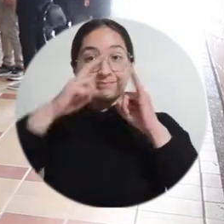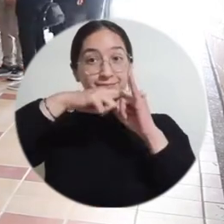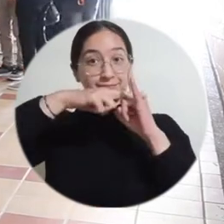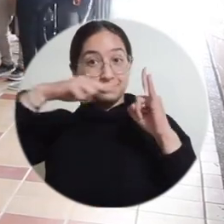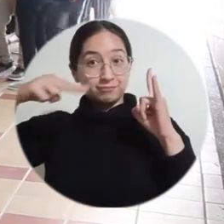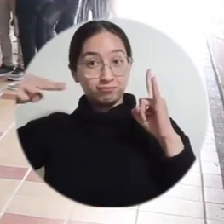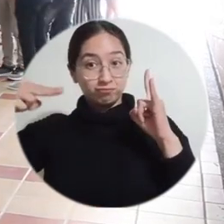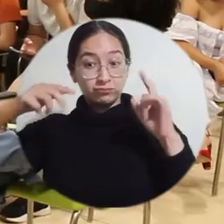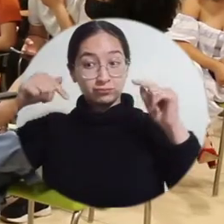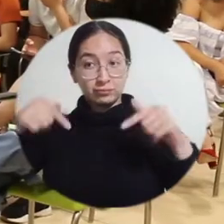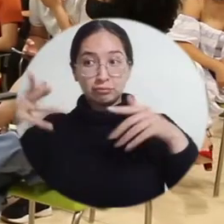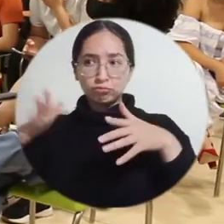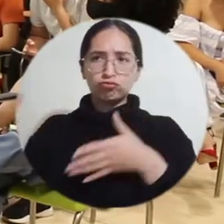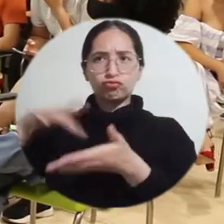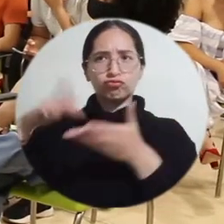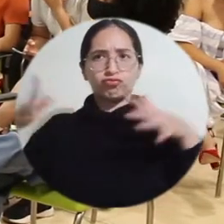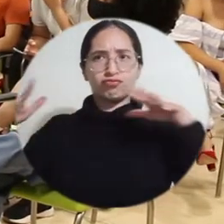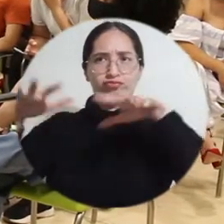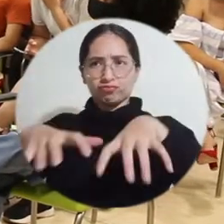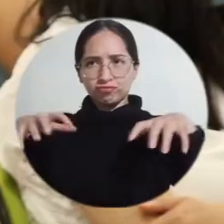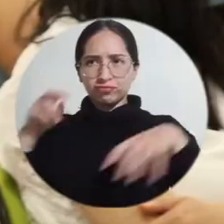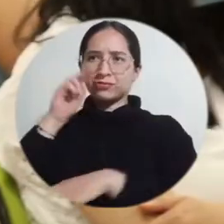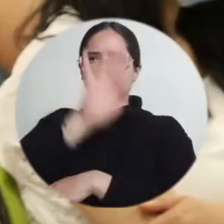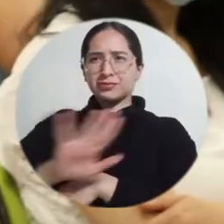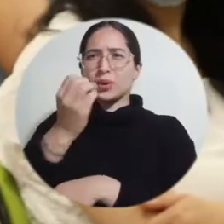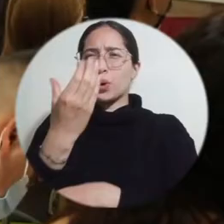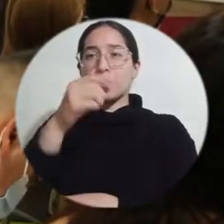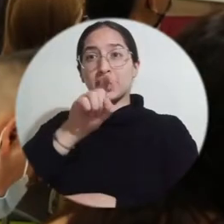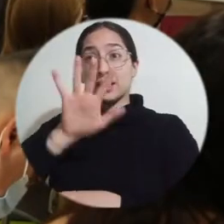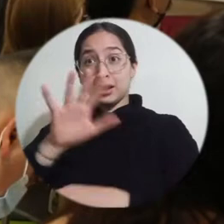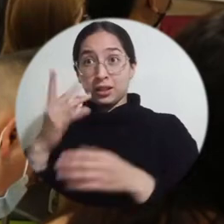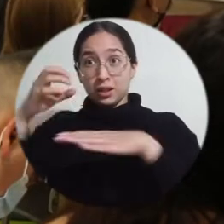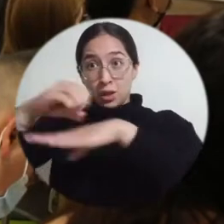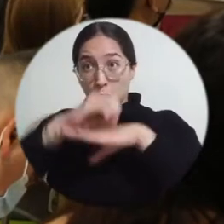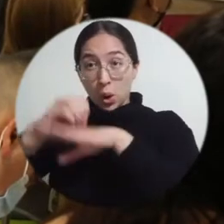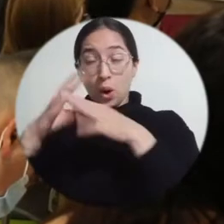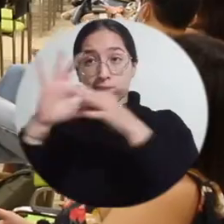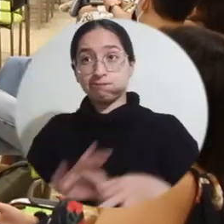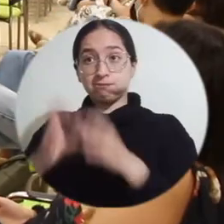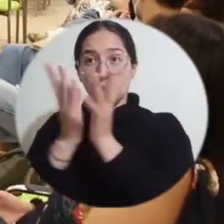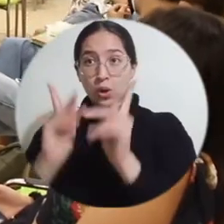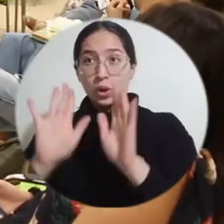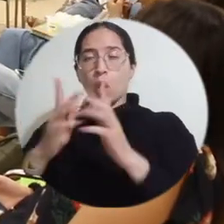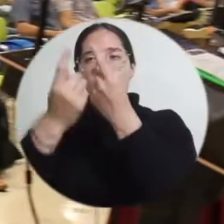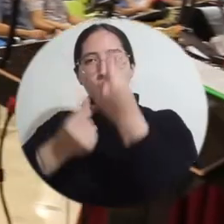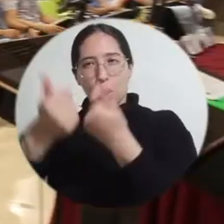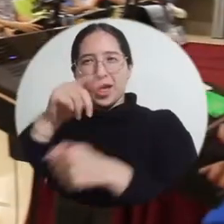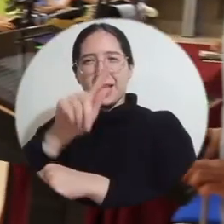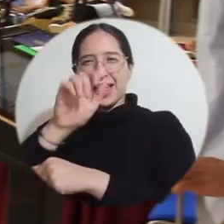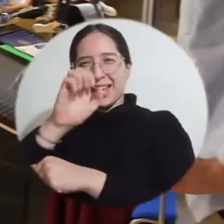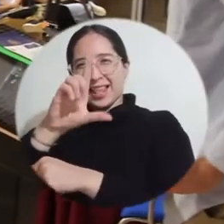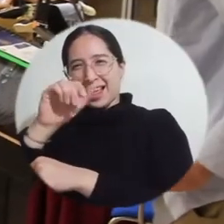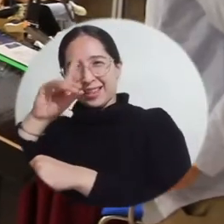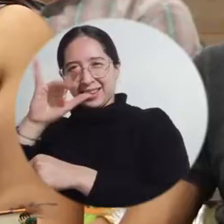La Universidad del Magdalena fue sede de la Asamblea Nacional Nº 65 de la Federación Nacional de Estudiantes de Economía, FENADECO,